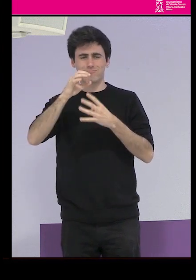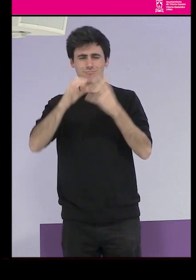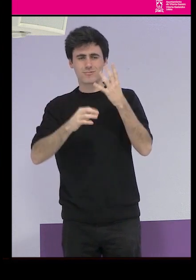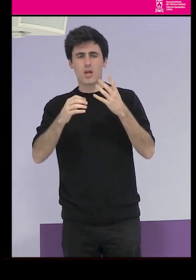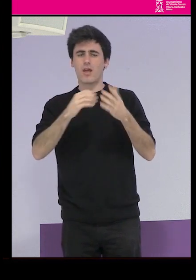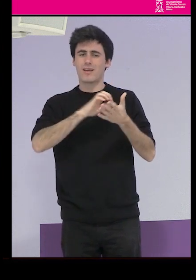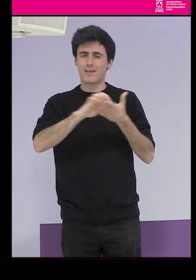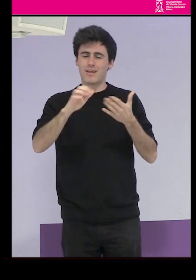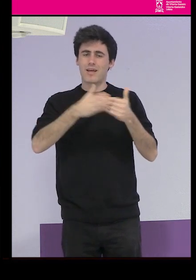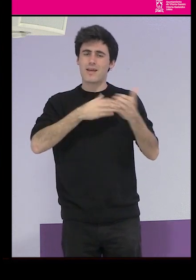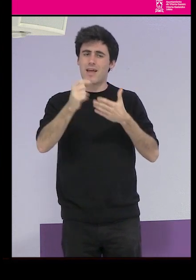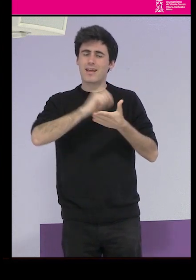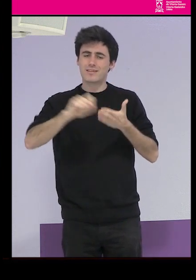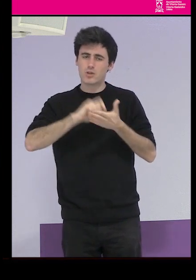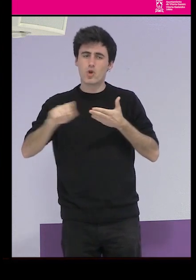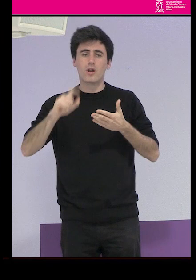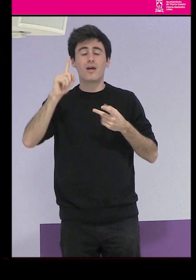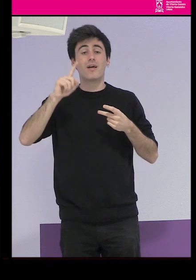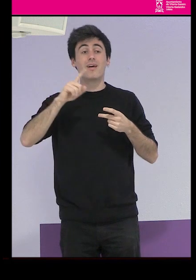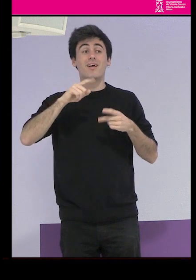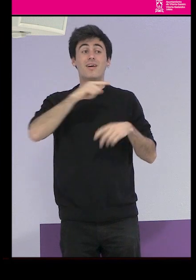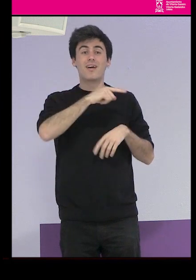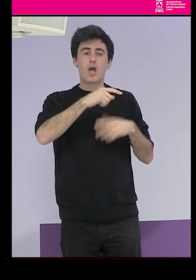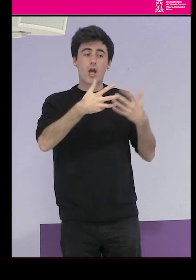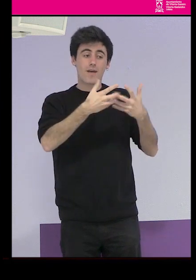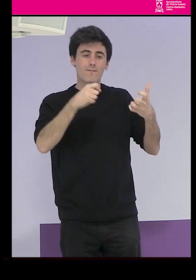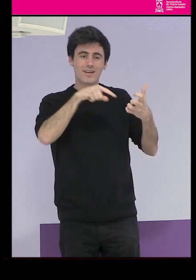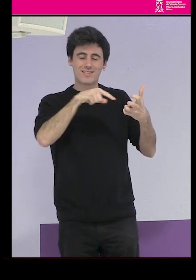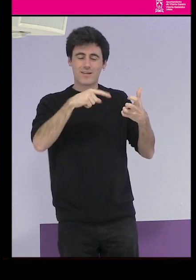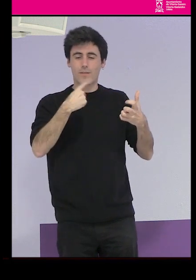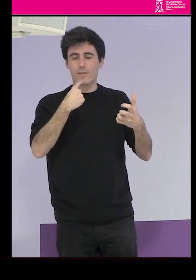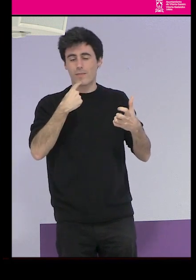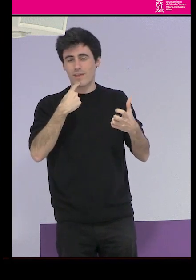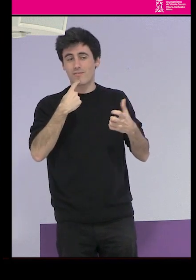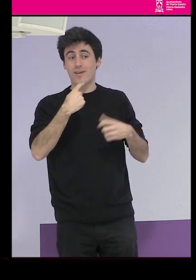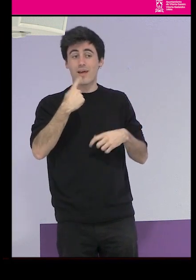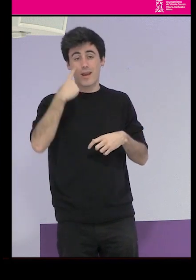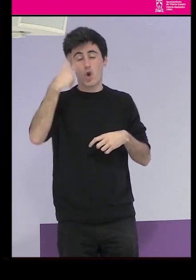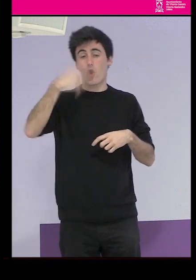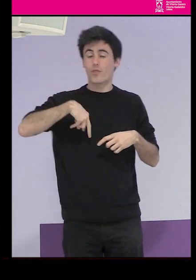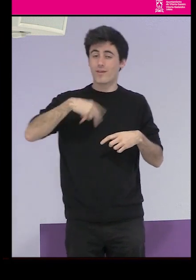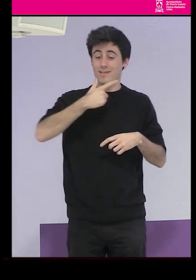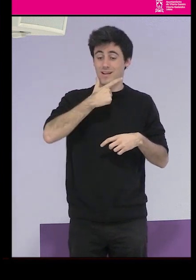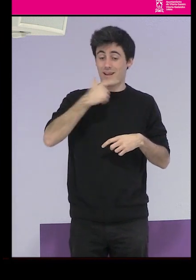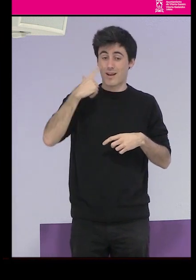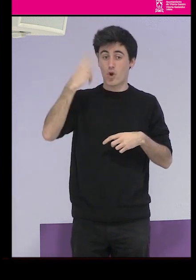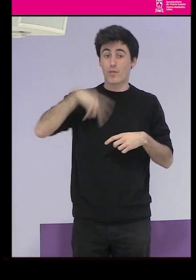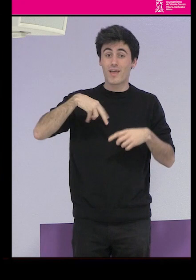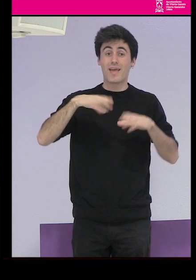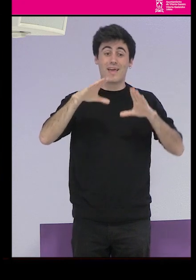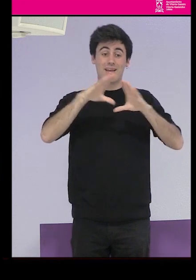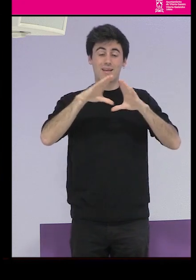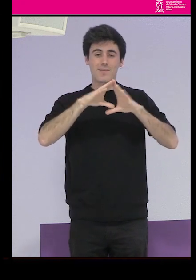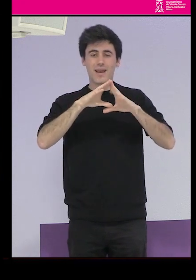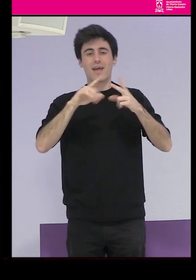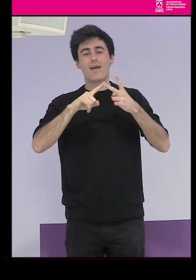ella se define lesbiana y feminista en ese orden. Y voy, bueno, esto ya no me lo pierdo de contar, ¿eh?